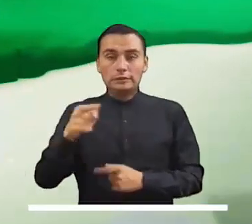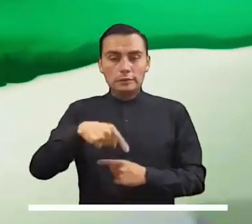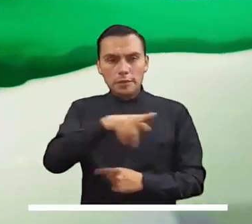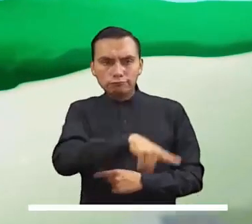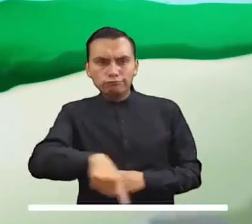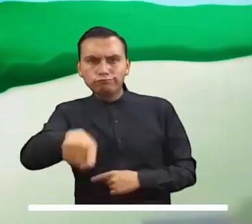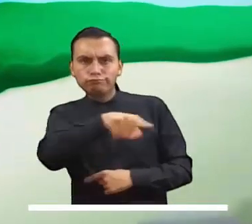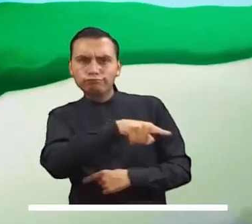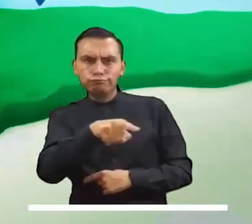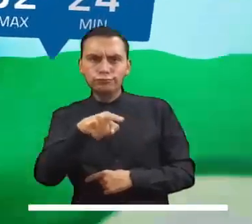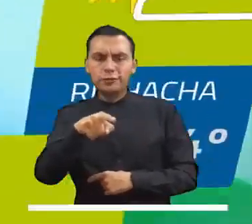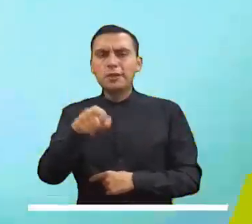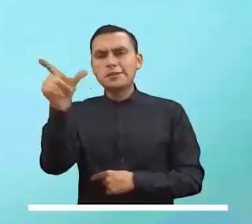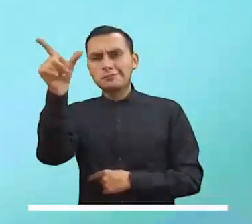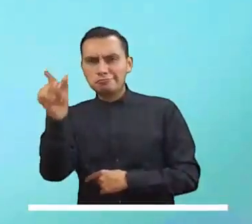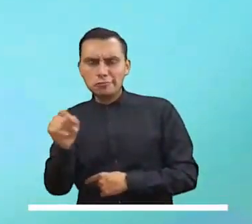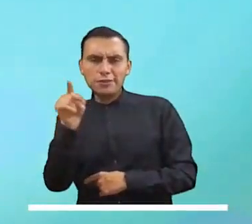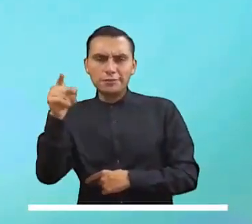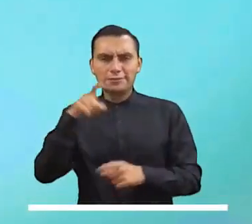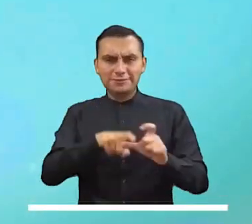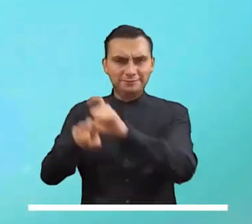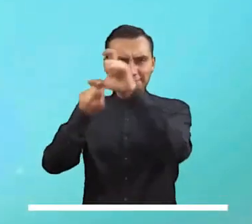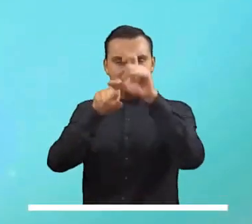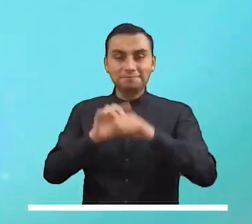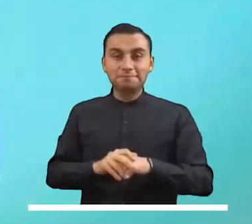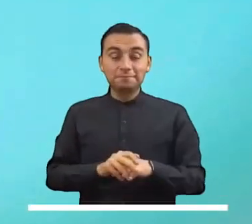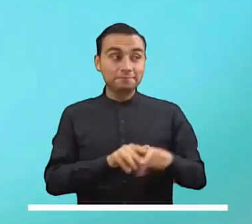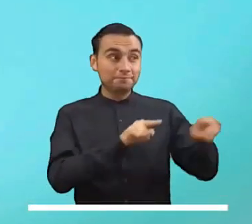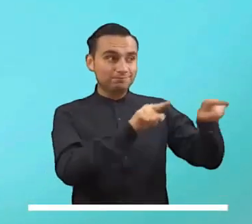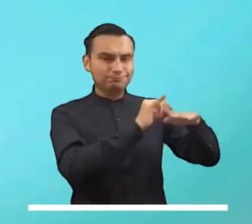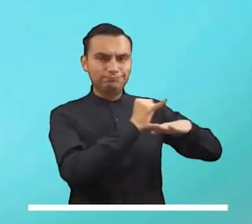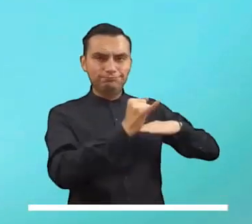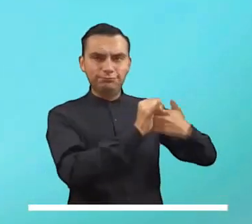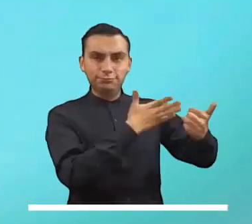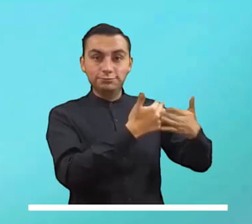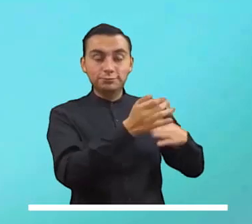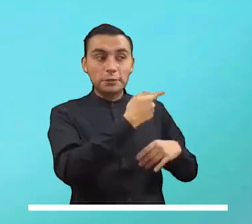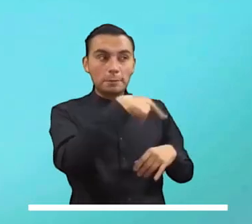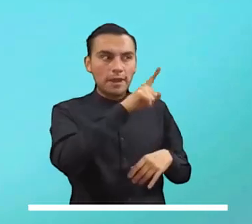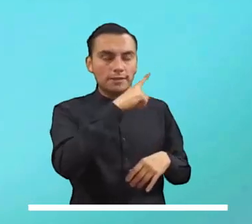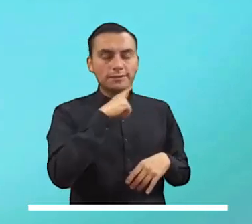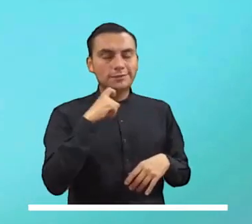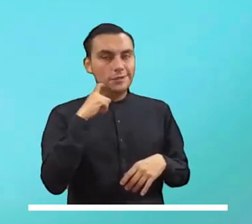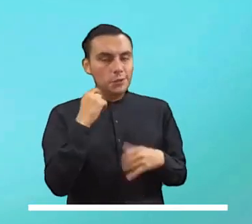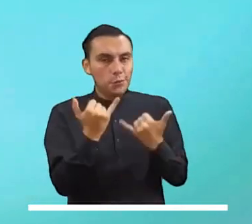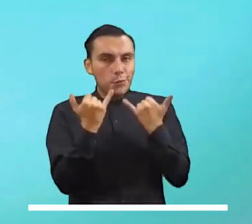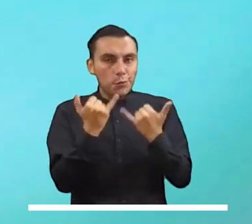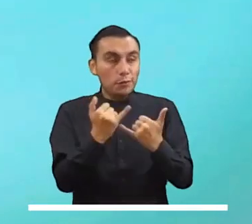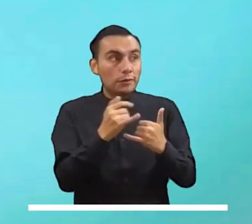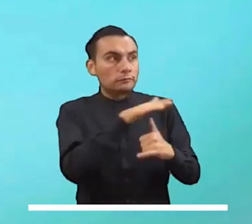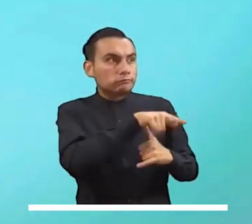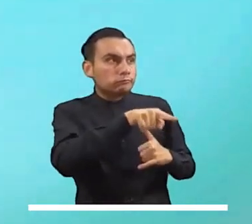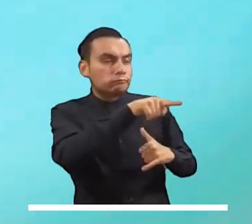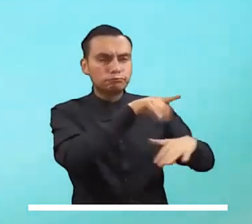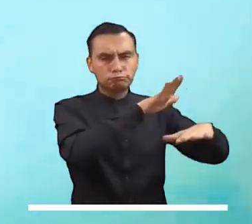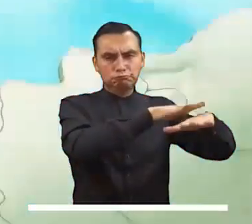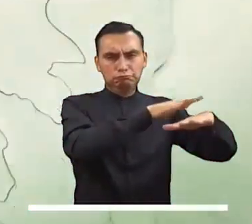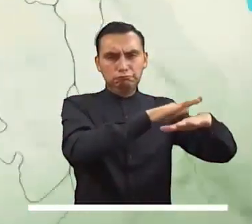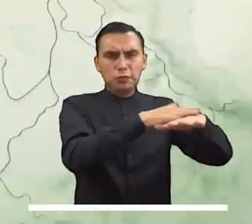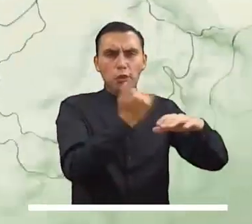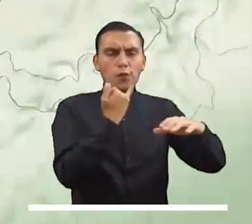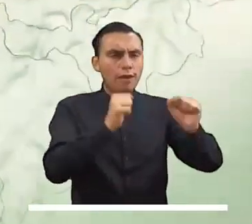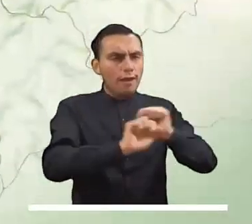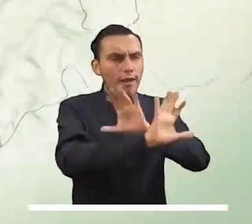Condiciones mayormente secas se advierten en el archipiélago de San Andrés y Providencia, donde los pronósticos anuncian una mañana semi